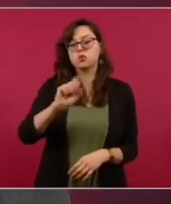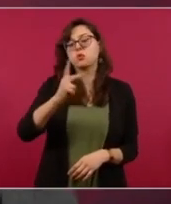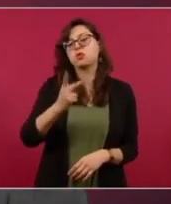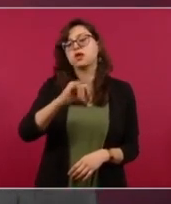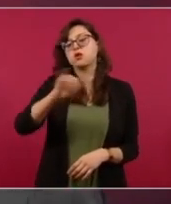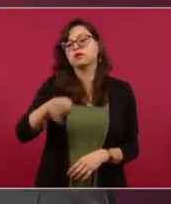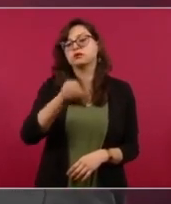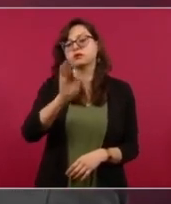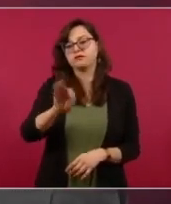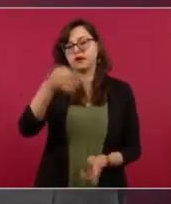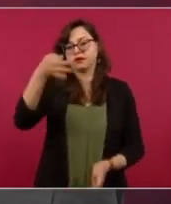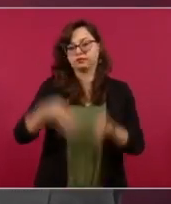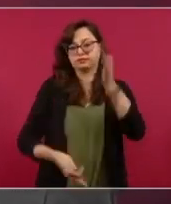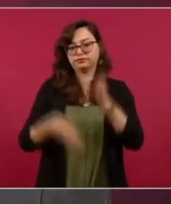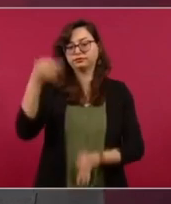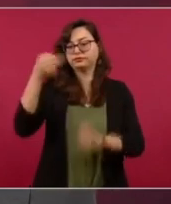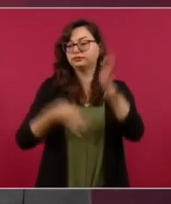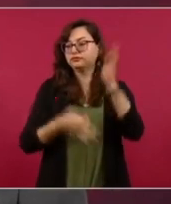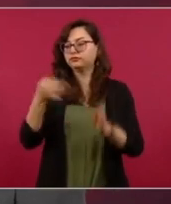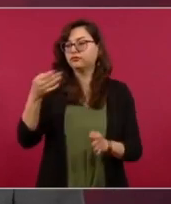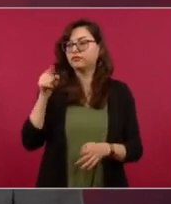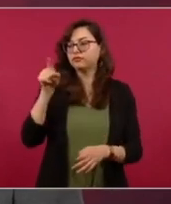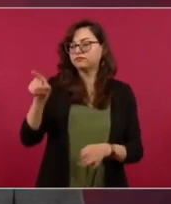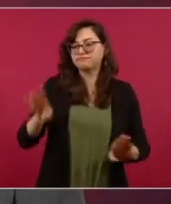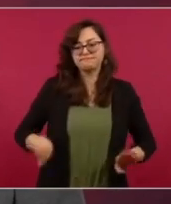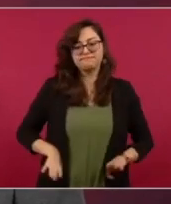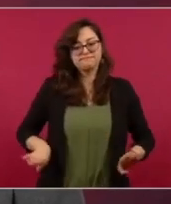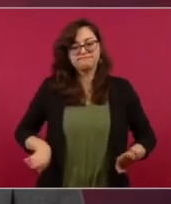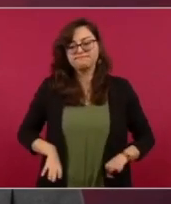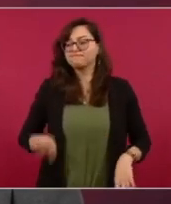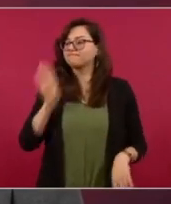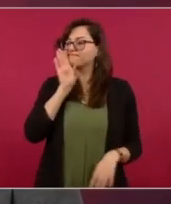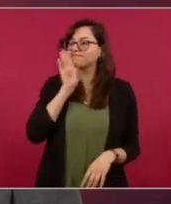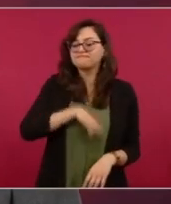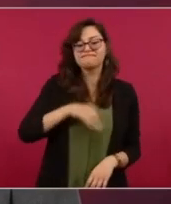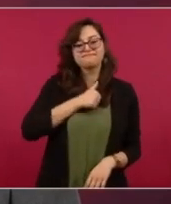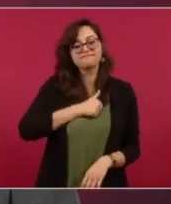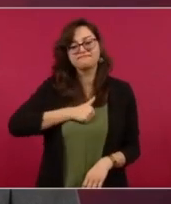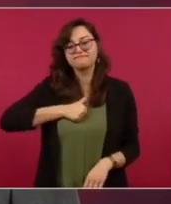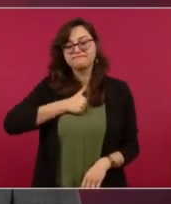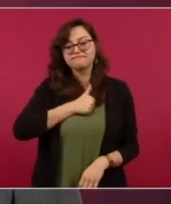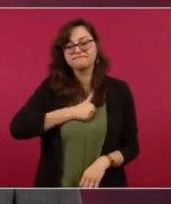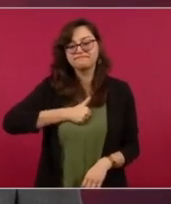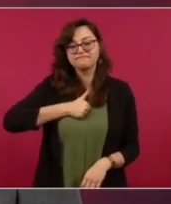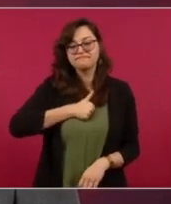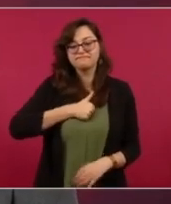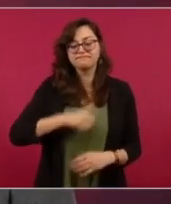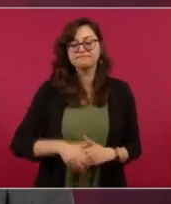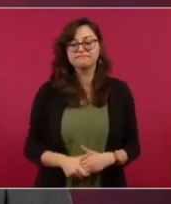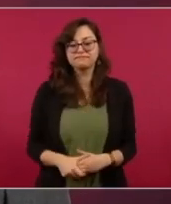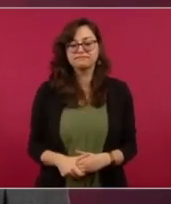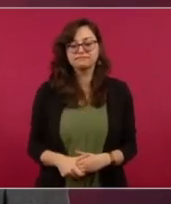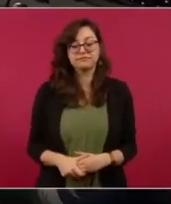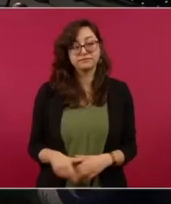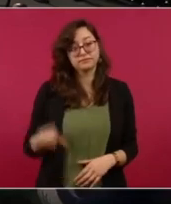El día que están juzgando la García Luna,